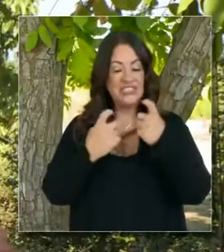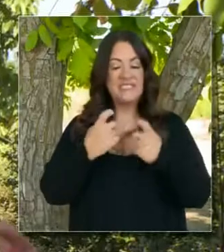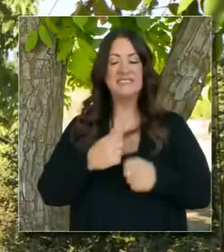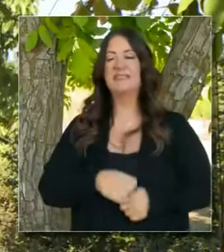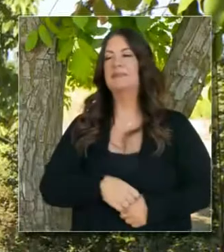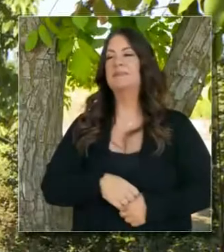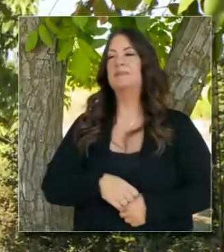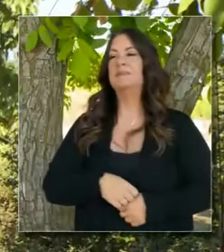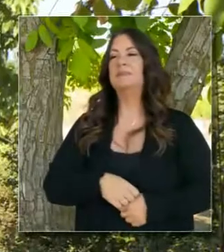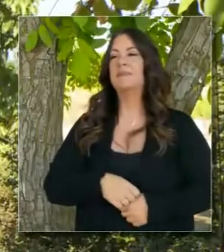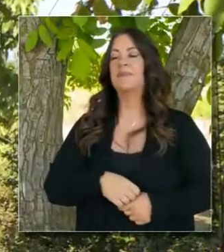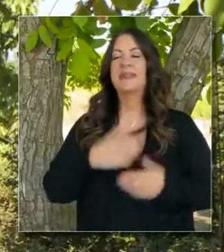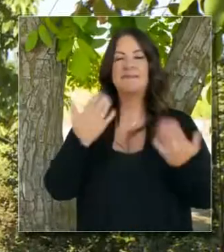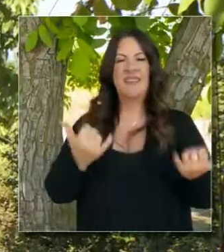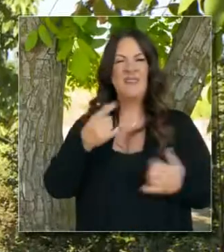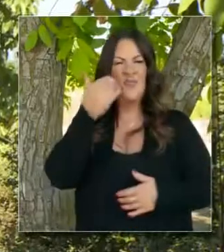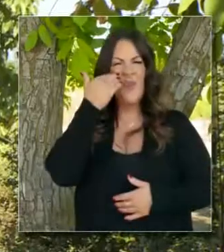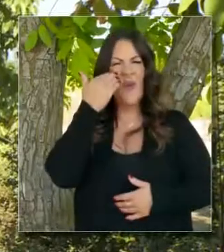espíritu.